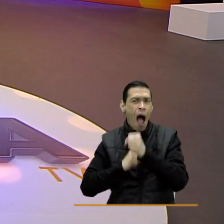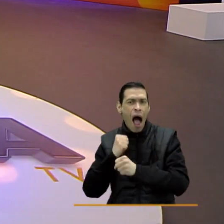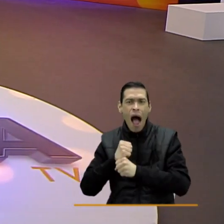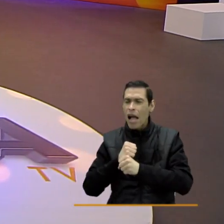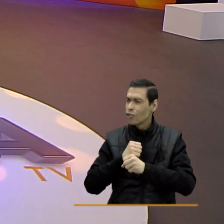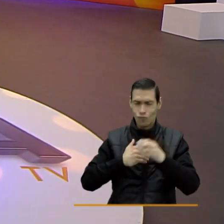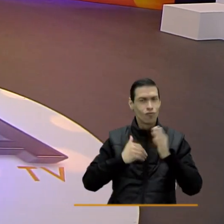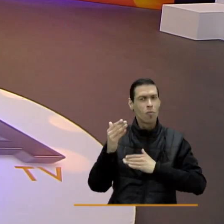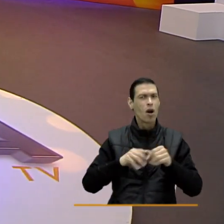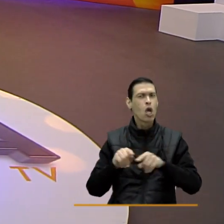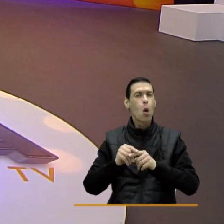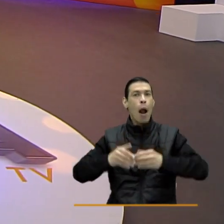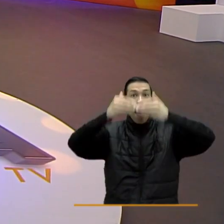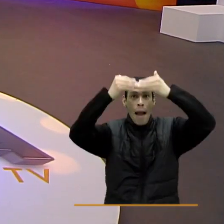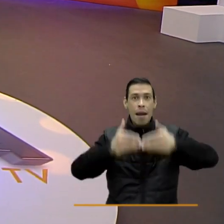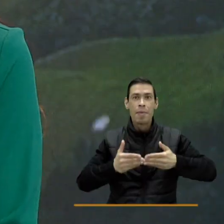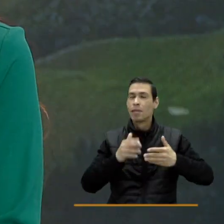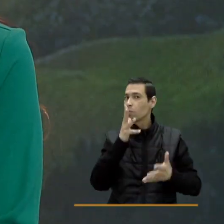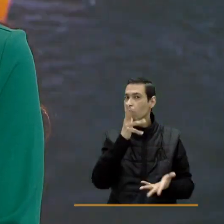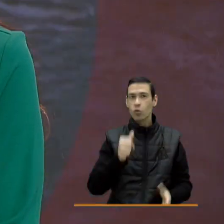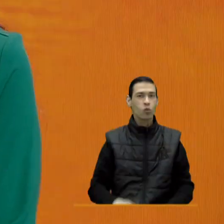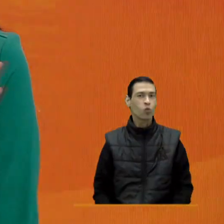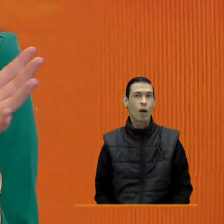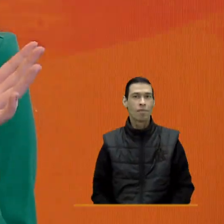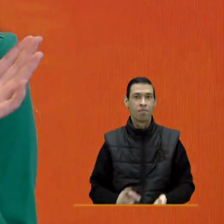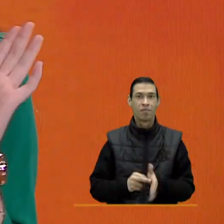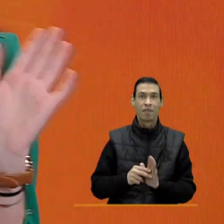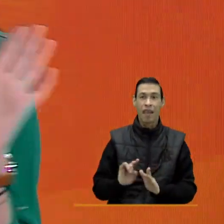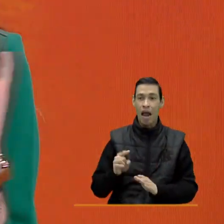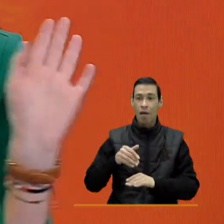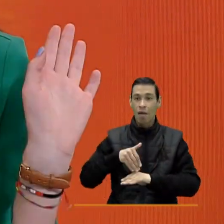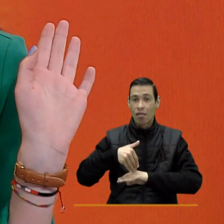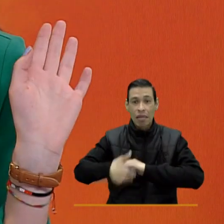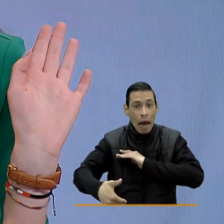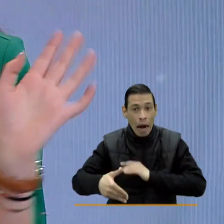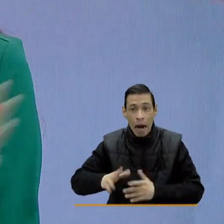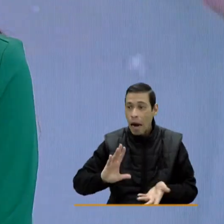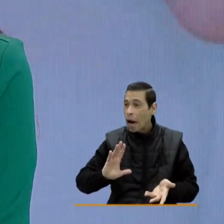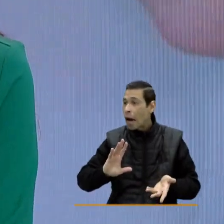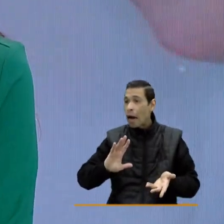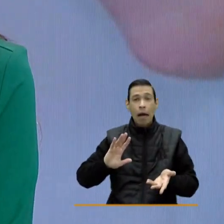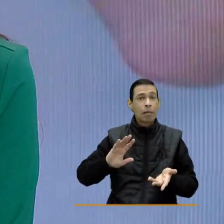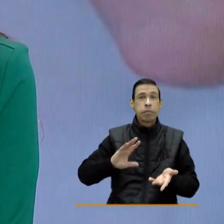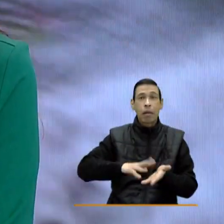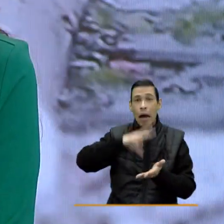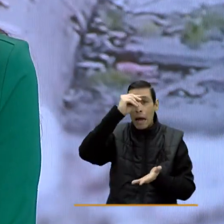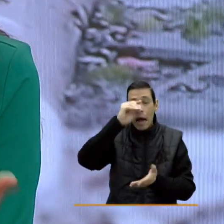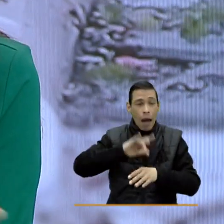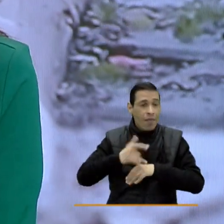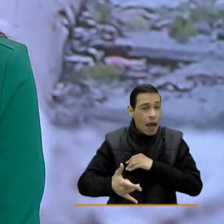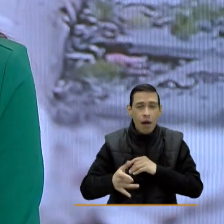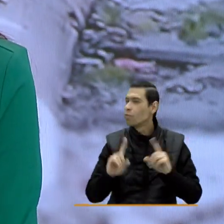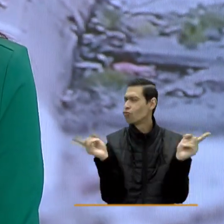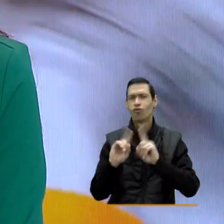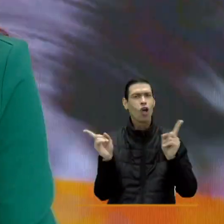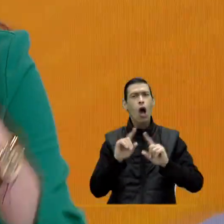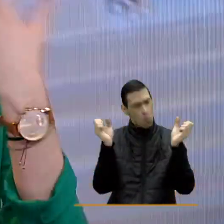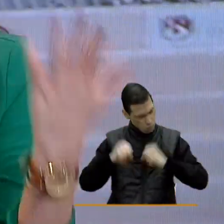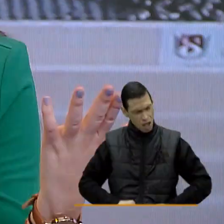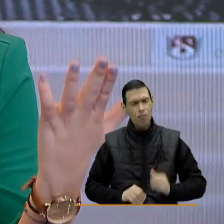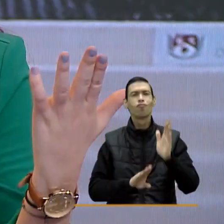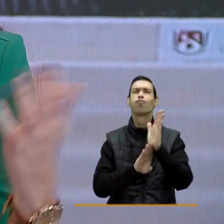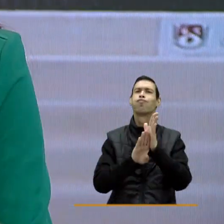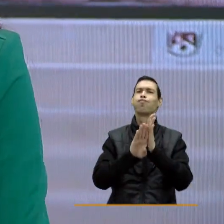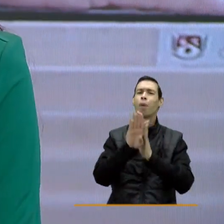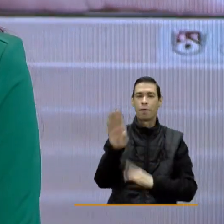edad, para ellos no hay límites. O sea, así sea, como dicen por ahí, o sea, nunca es tarde para nada. Uno siempre puede empezar y iniciar su formación y